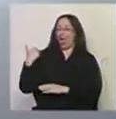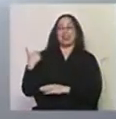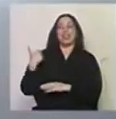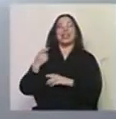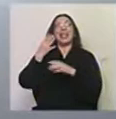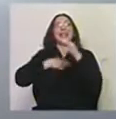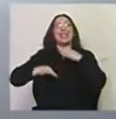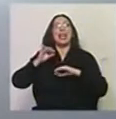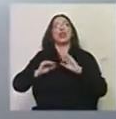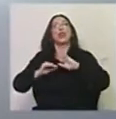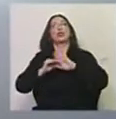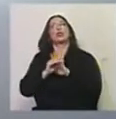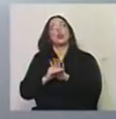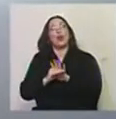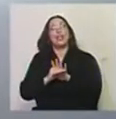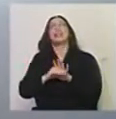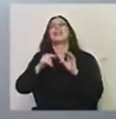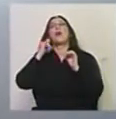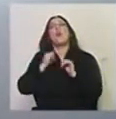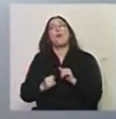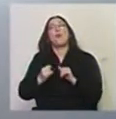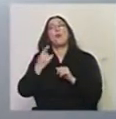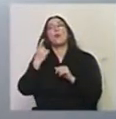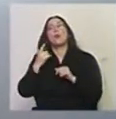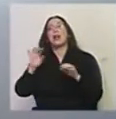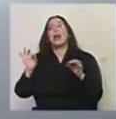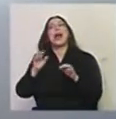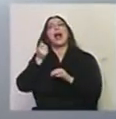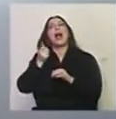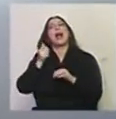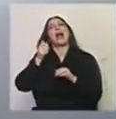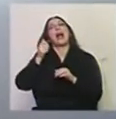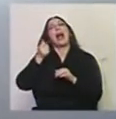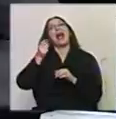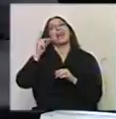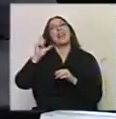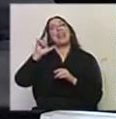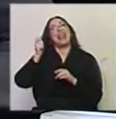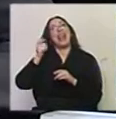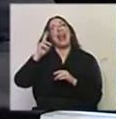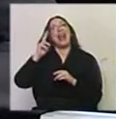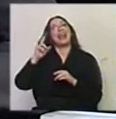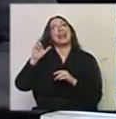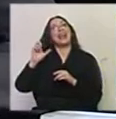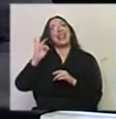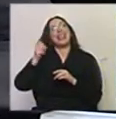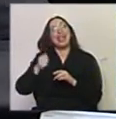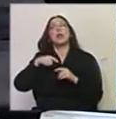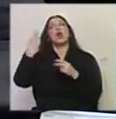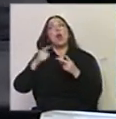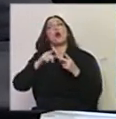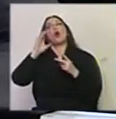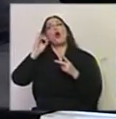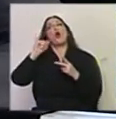un teatro solís y que íbamos a tener un auditorio de la RETA, además de un auditorio en el Egoitín y otras tantas salas municipales,